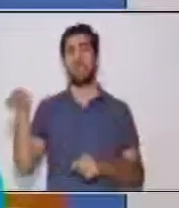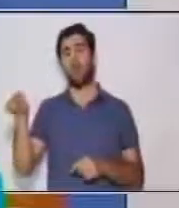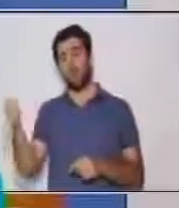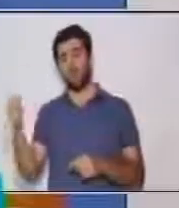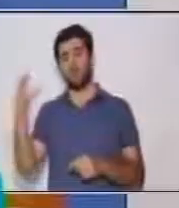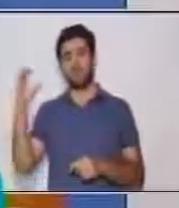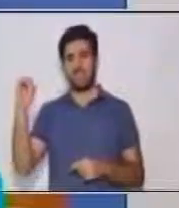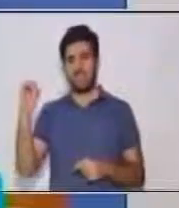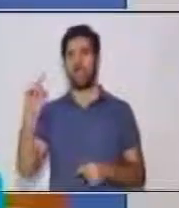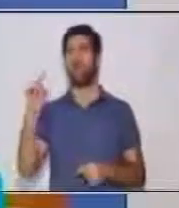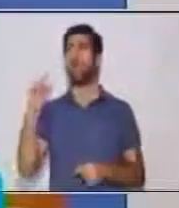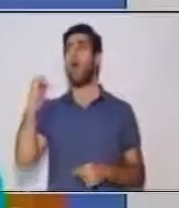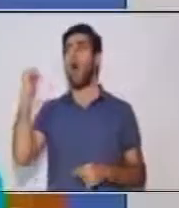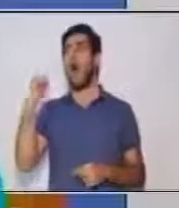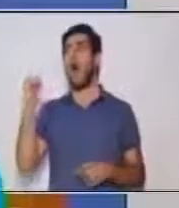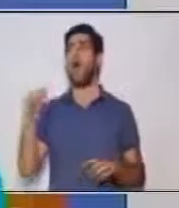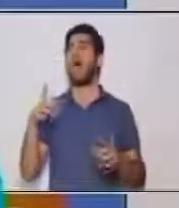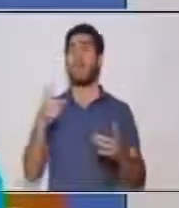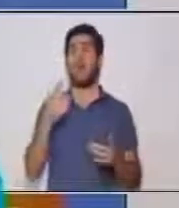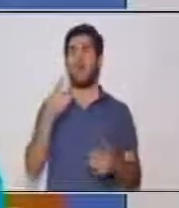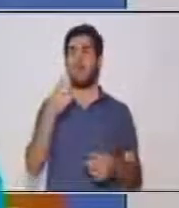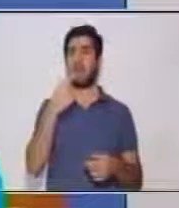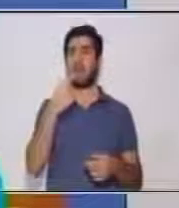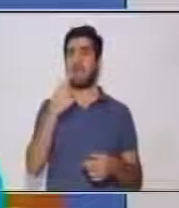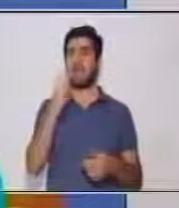el marcador fue 6 a 0, ¿quién ganó? ¿Fue Escolandia o fue la escuela 24?